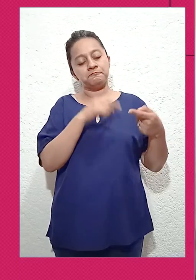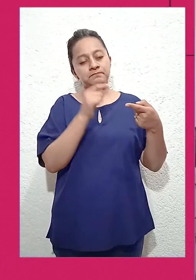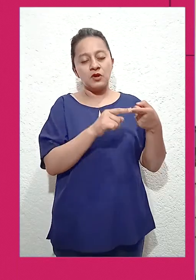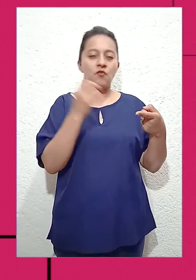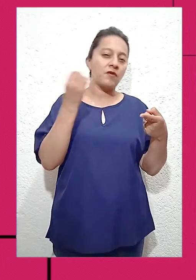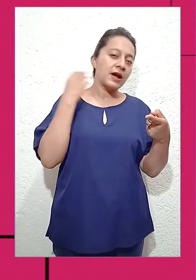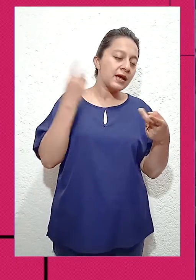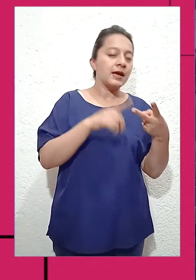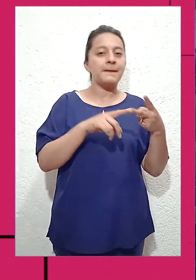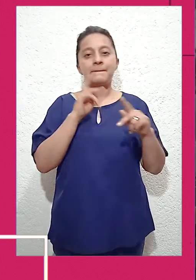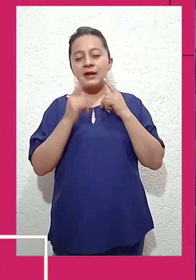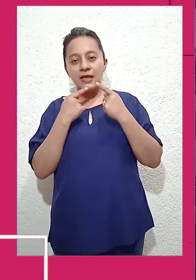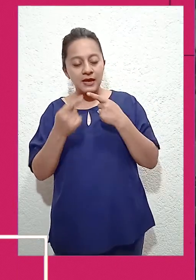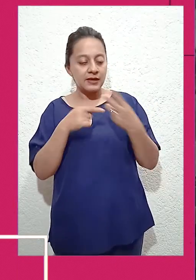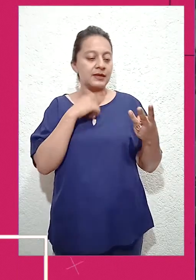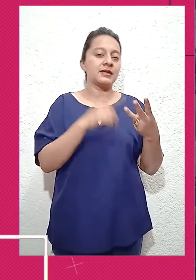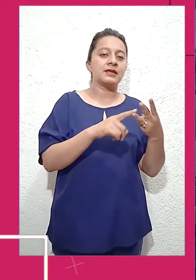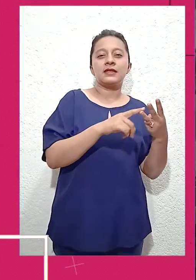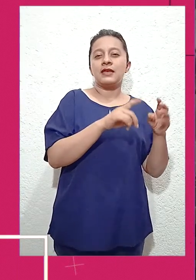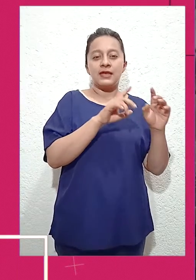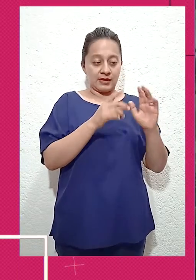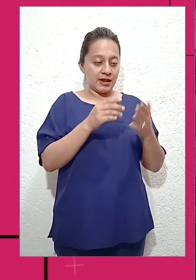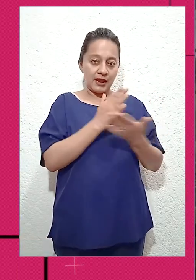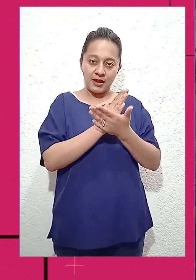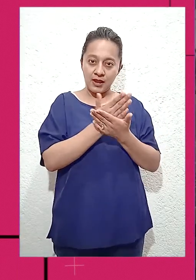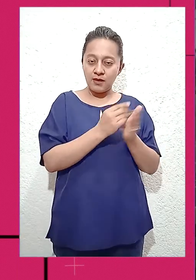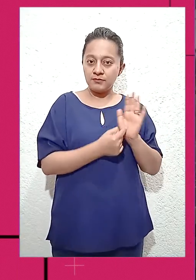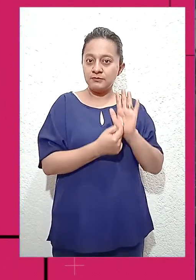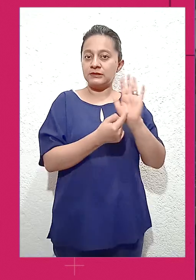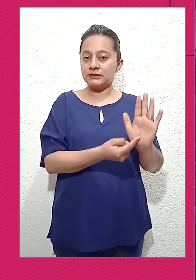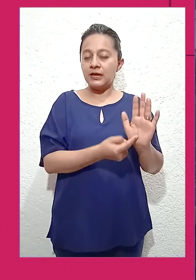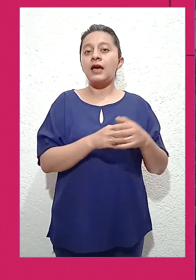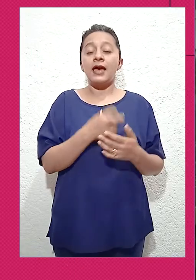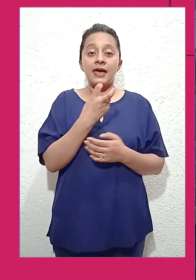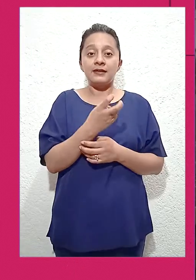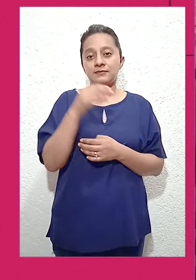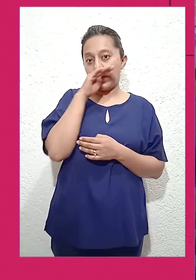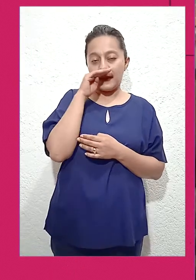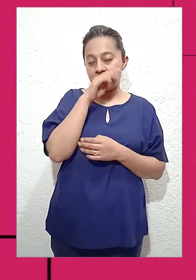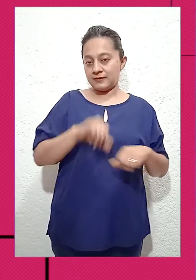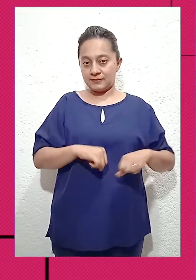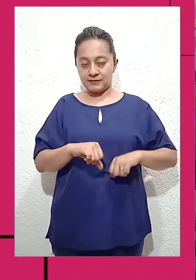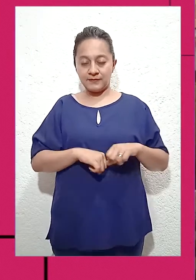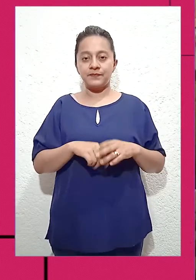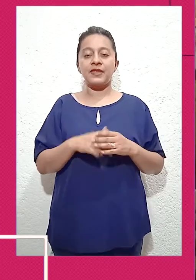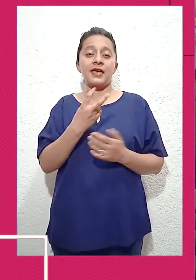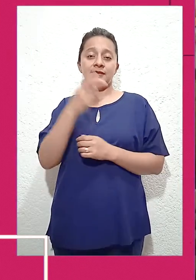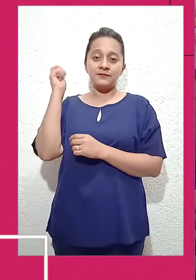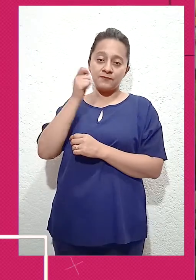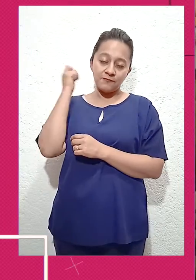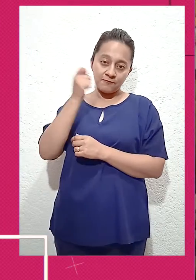festejos se llevaron a cabo bajo supervisión de las autoridades sanitarias y en estricto respeto a los protocolos sanitarios.